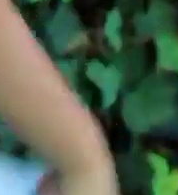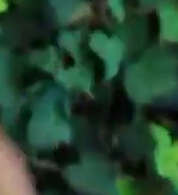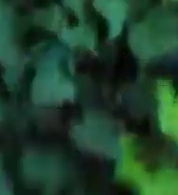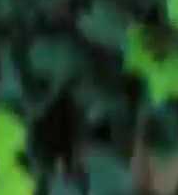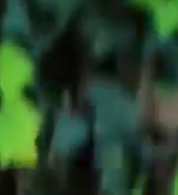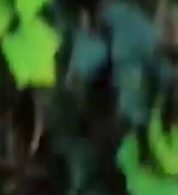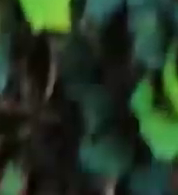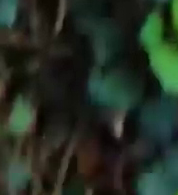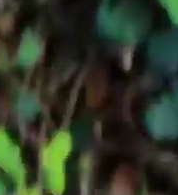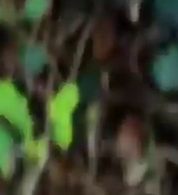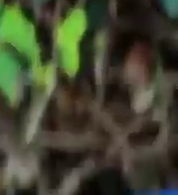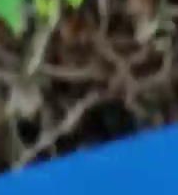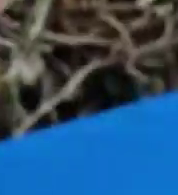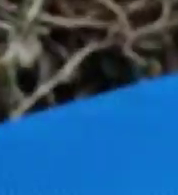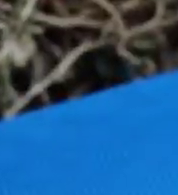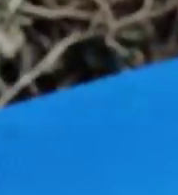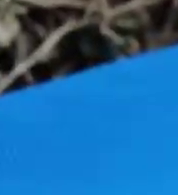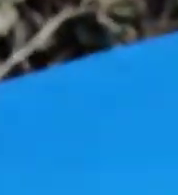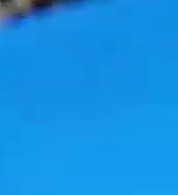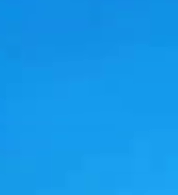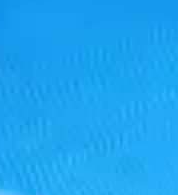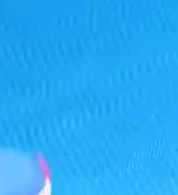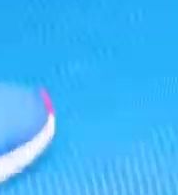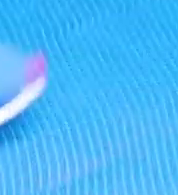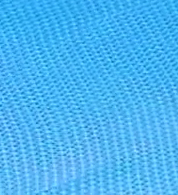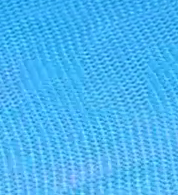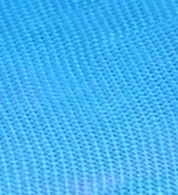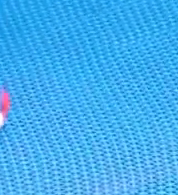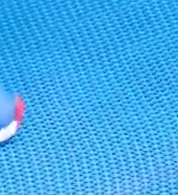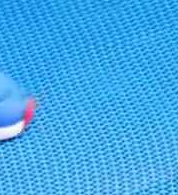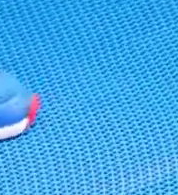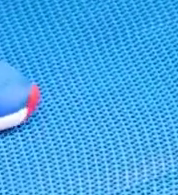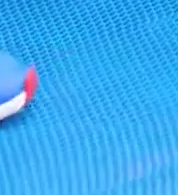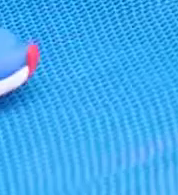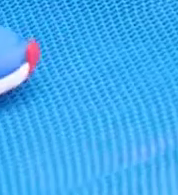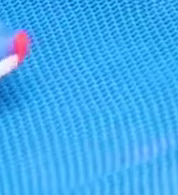del mismo pie. Bien. Bien.